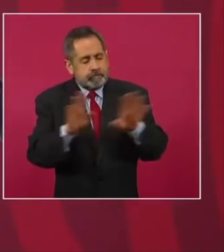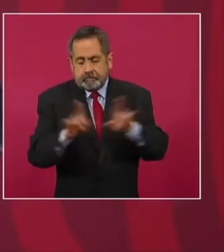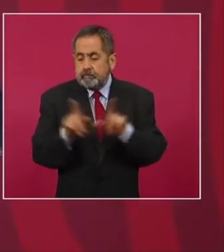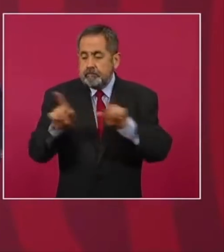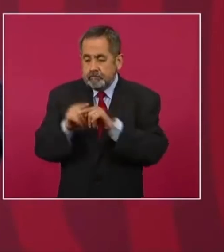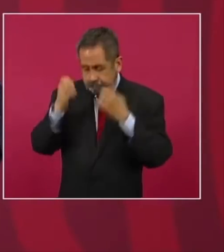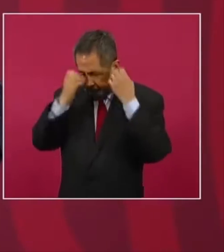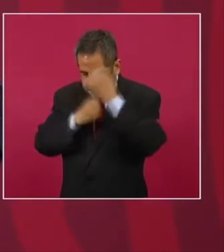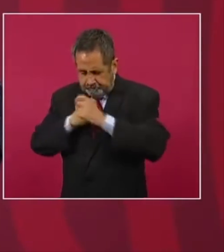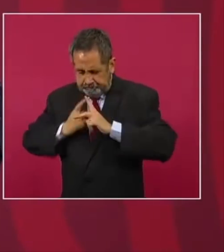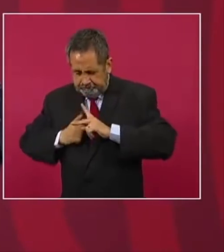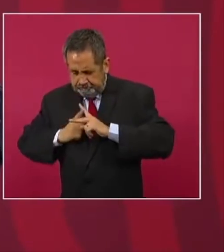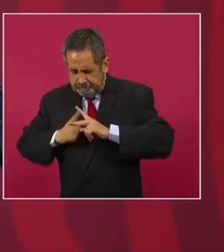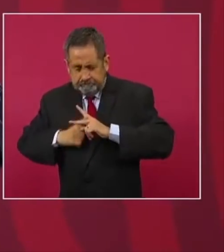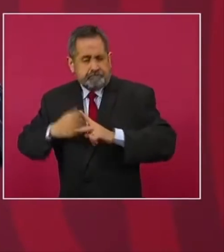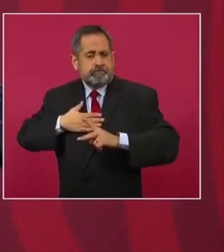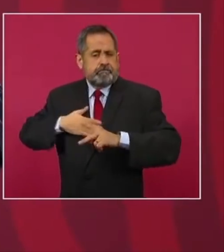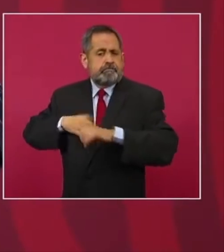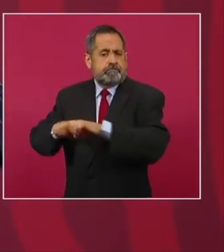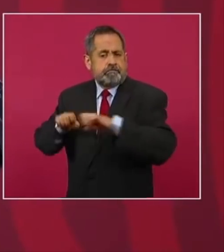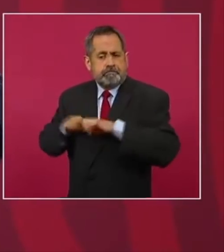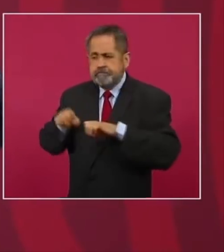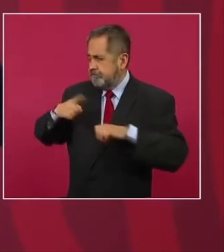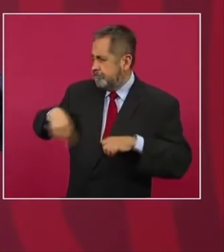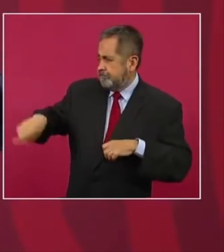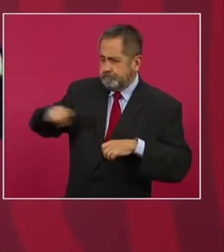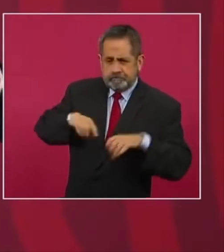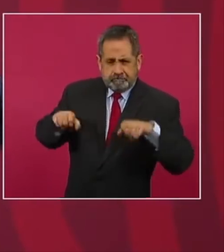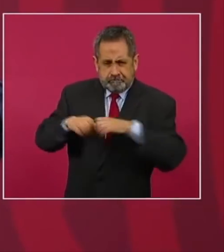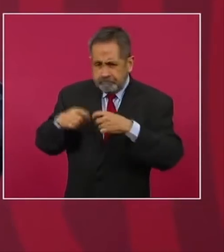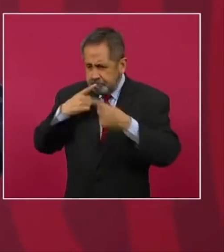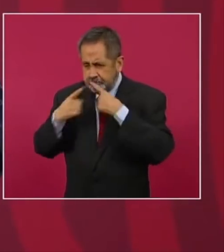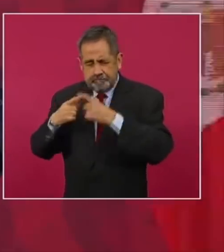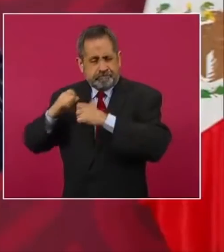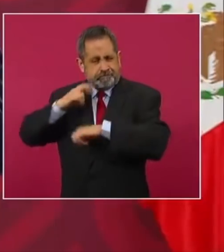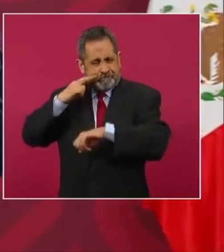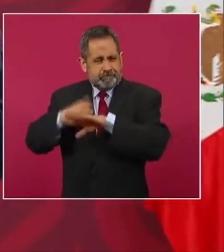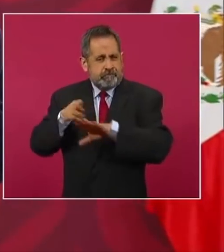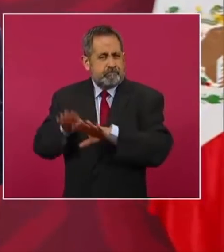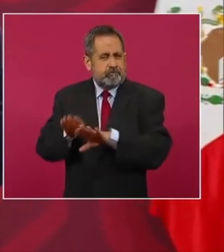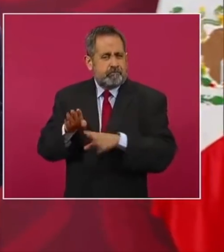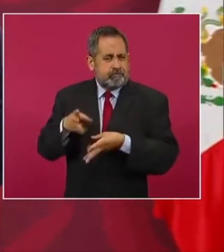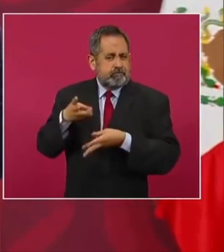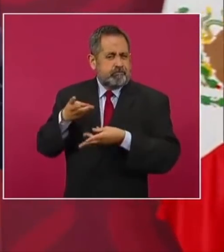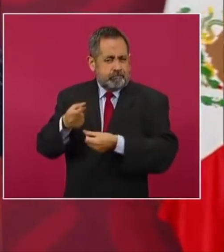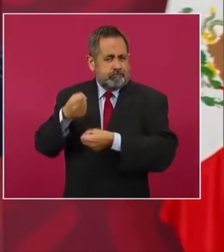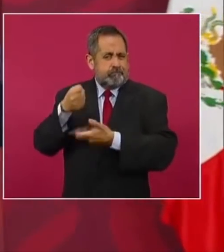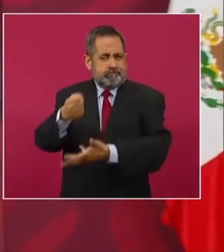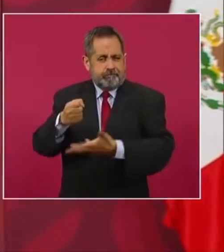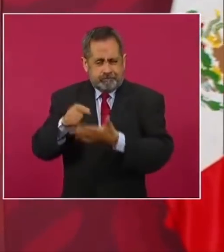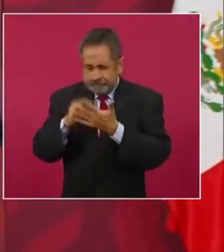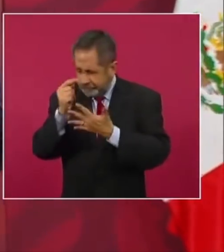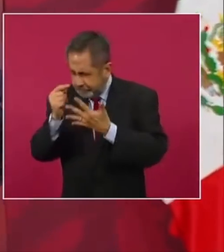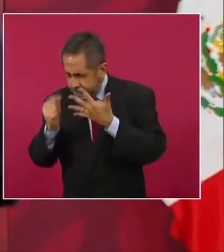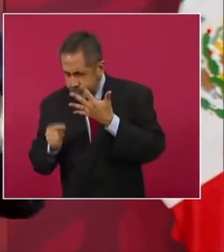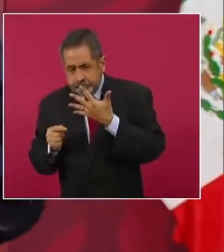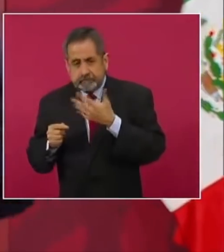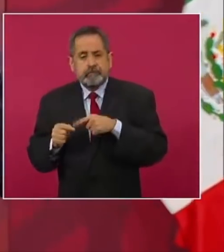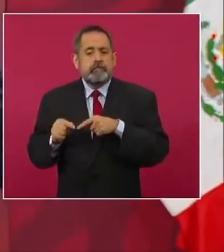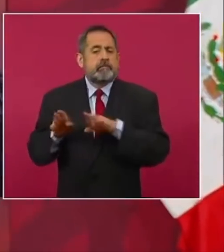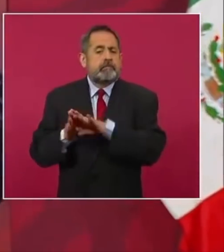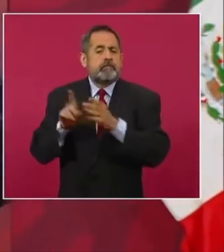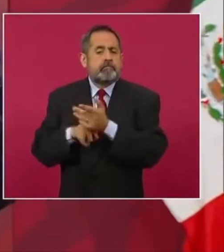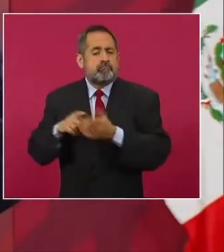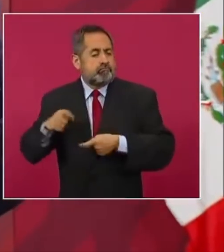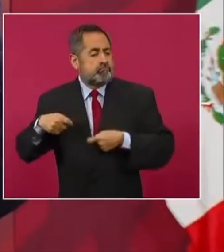presentó desde las áreas a las que compete el manejo presupuestal, a unos el manejo y a